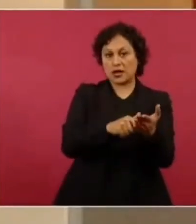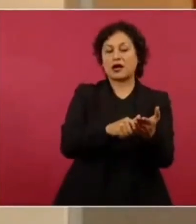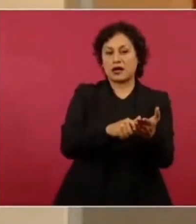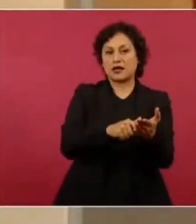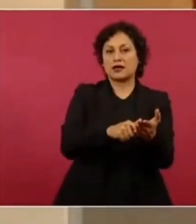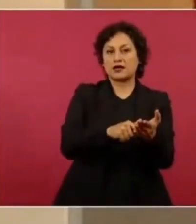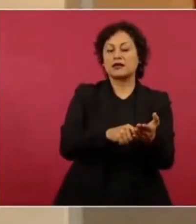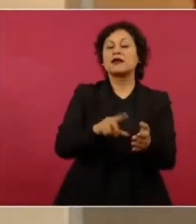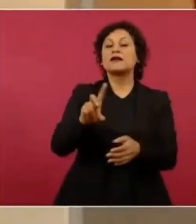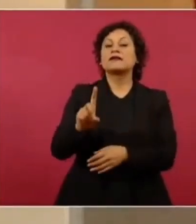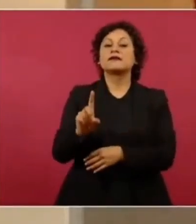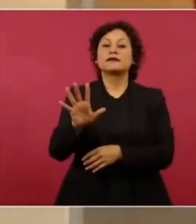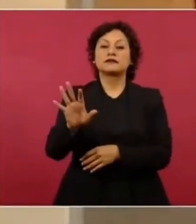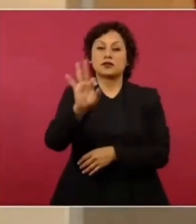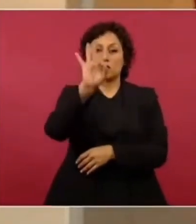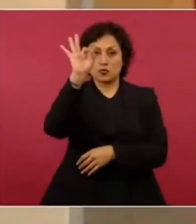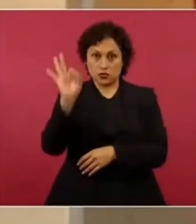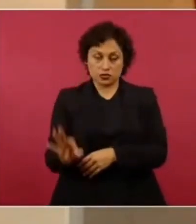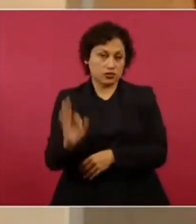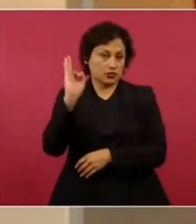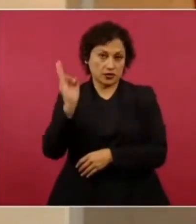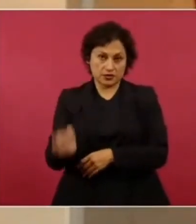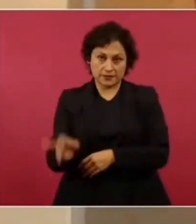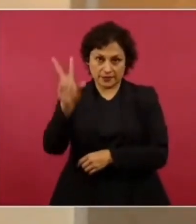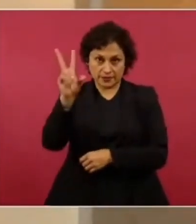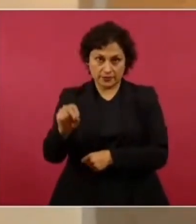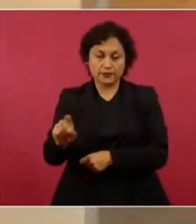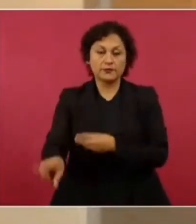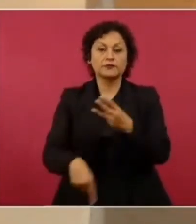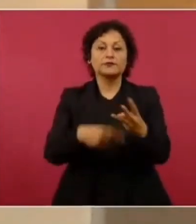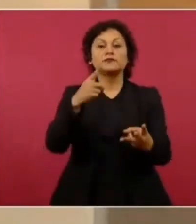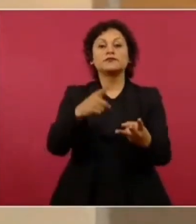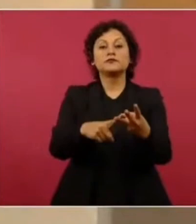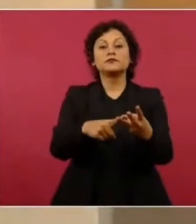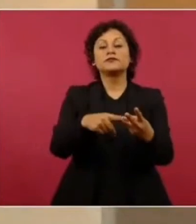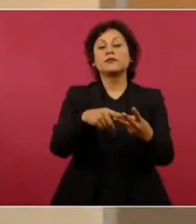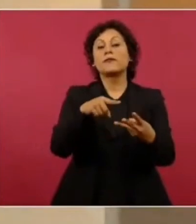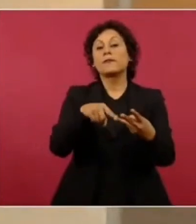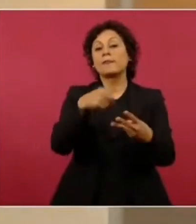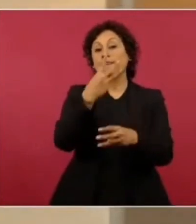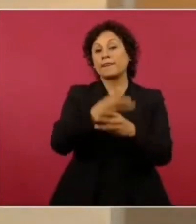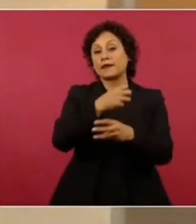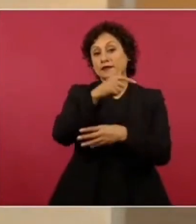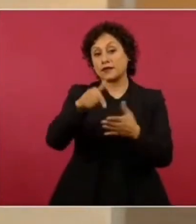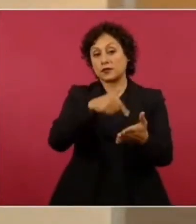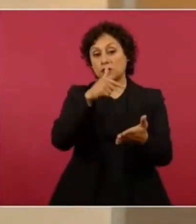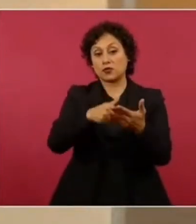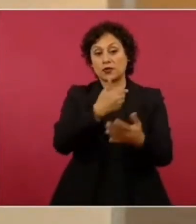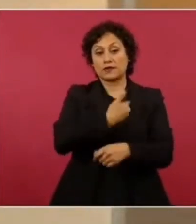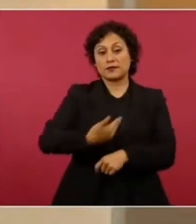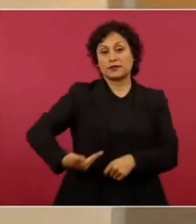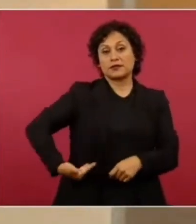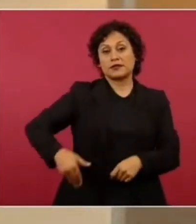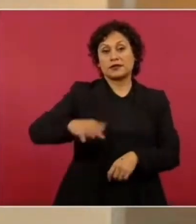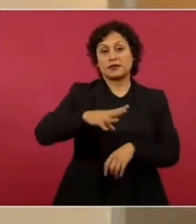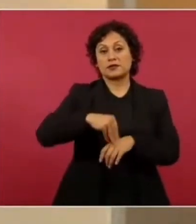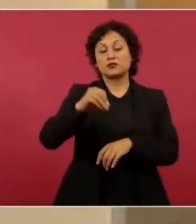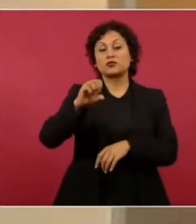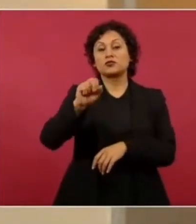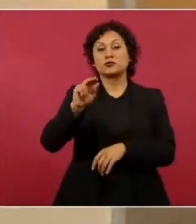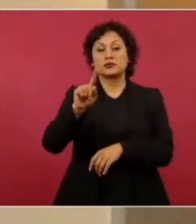y 35% de desaprobación le sigue el mandatario de Suiza Alan